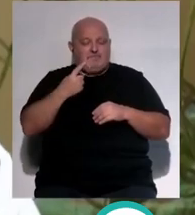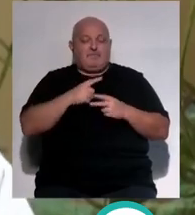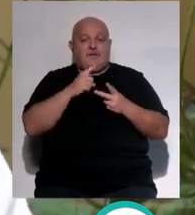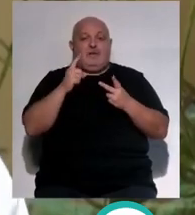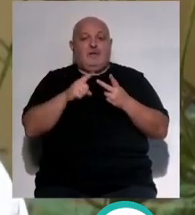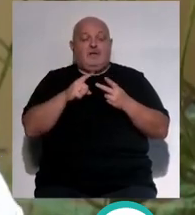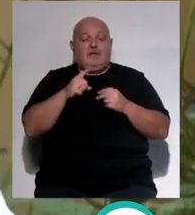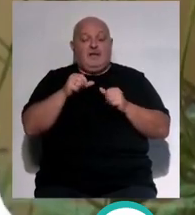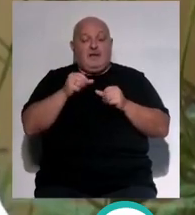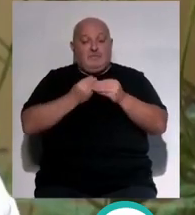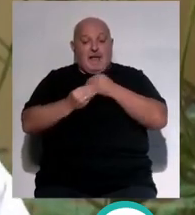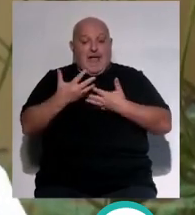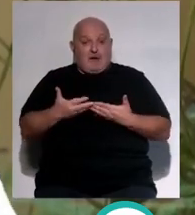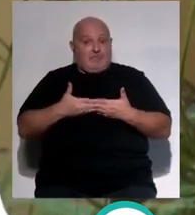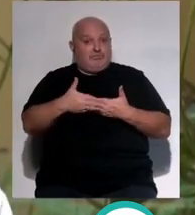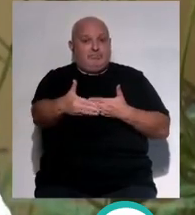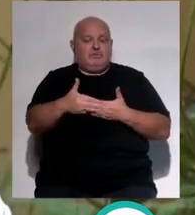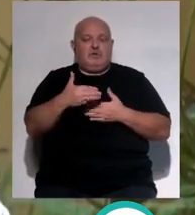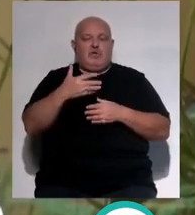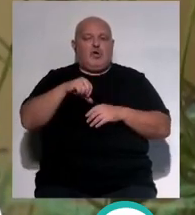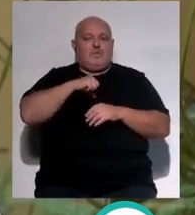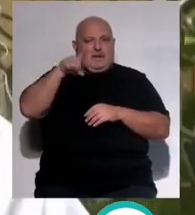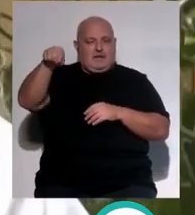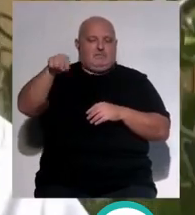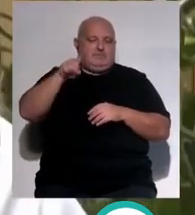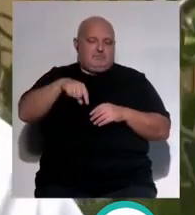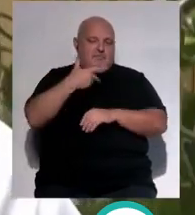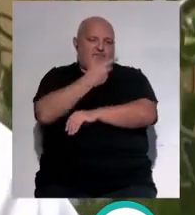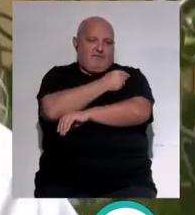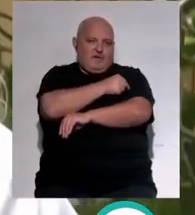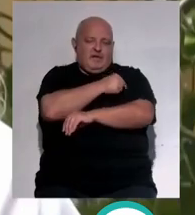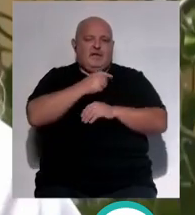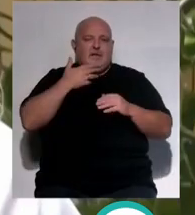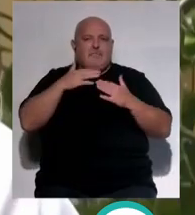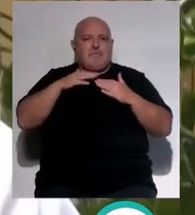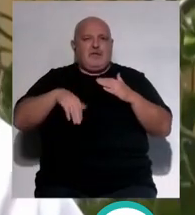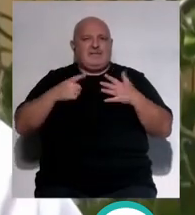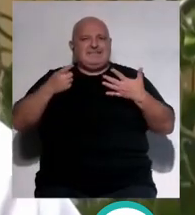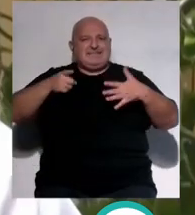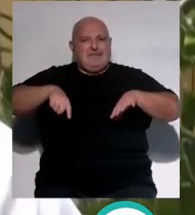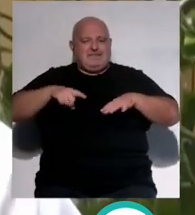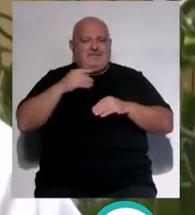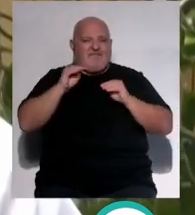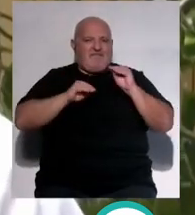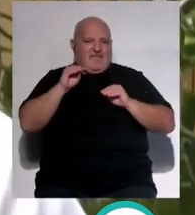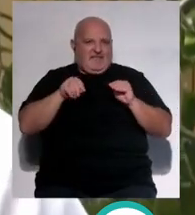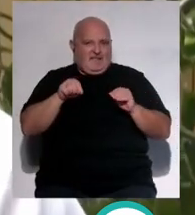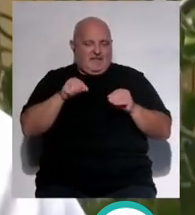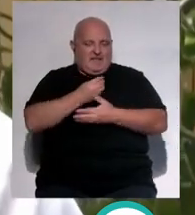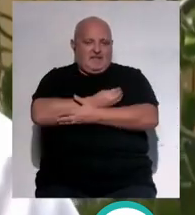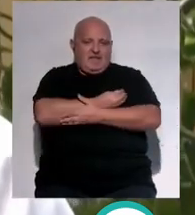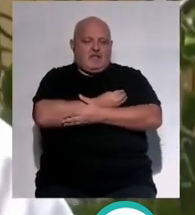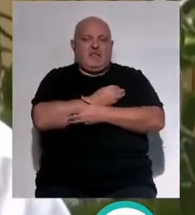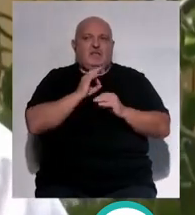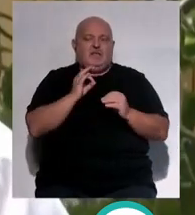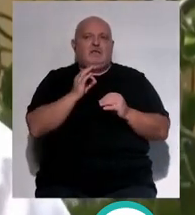los que nacen a partir de ahora, pues se vacunarán en los hospitales. Son todos los niños menores de seis meses y que hayan